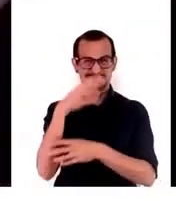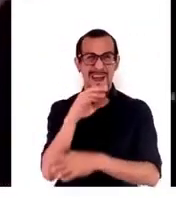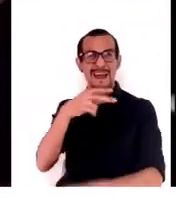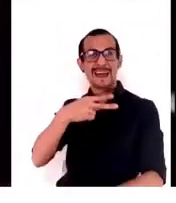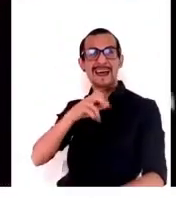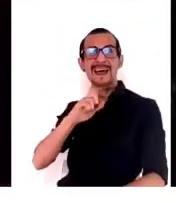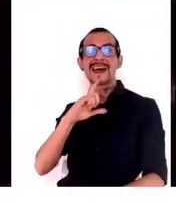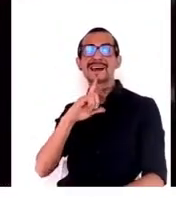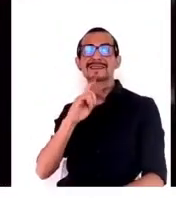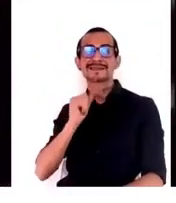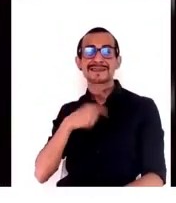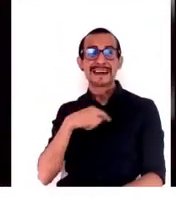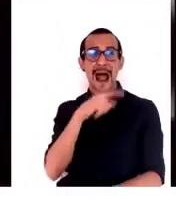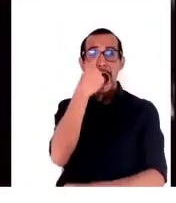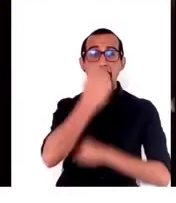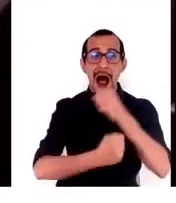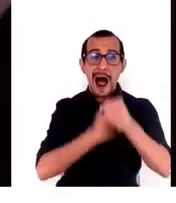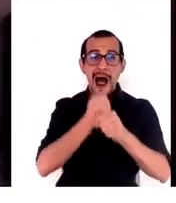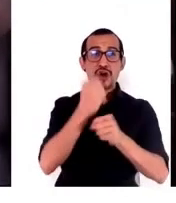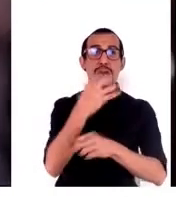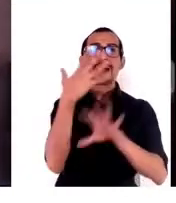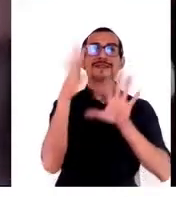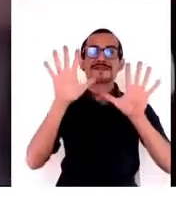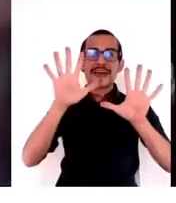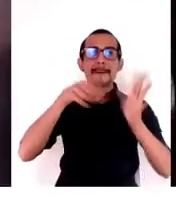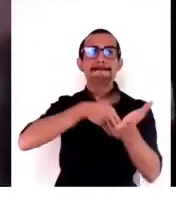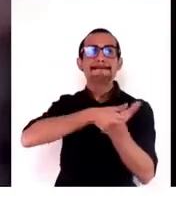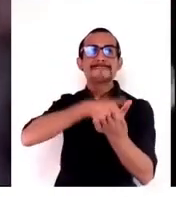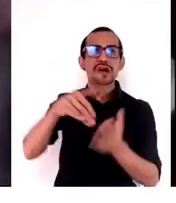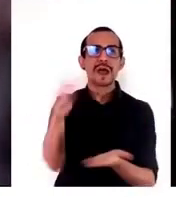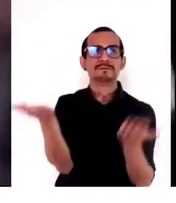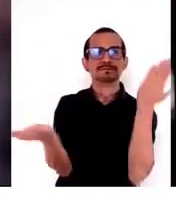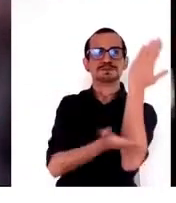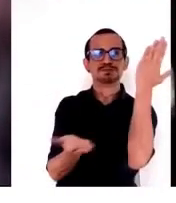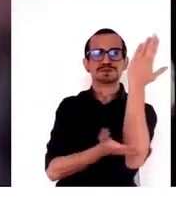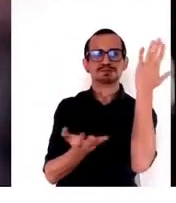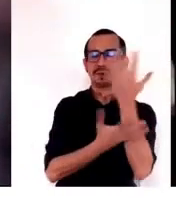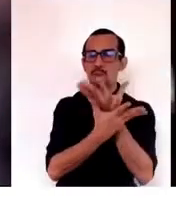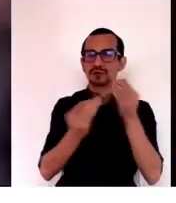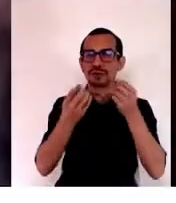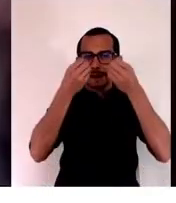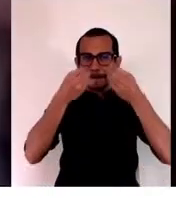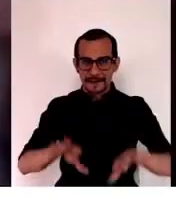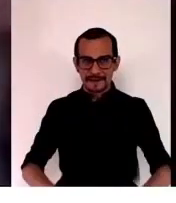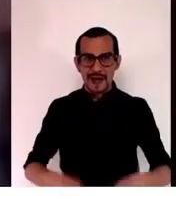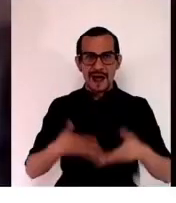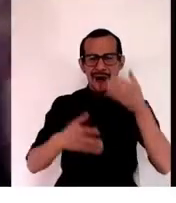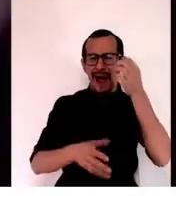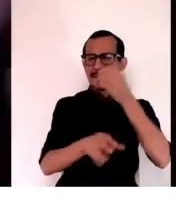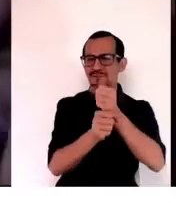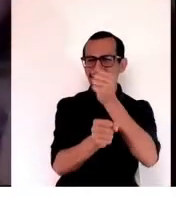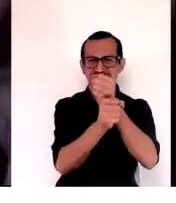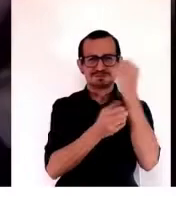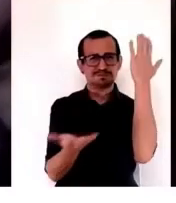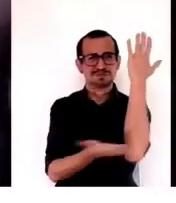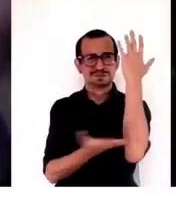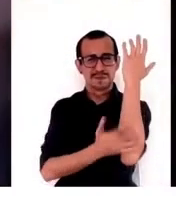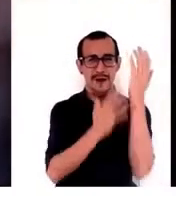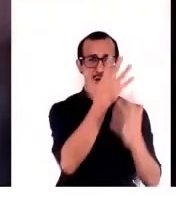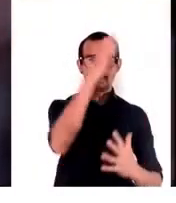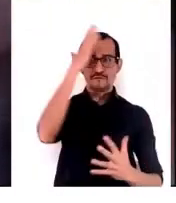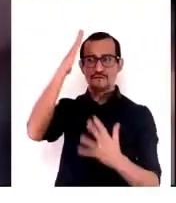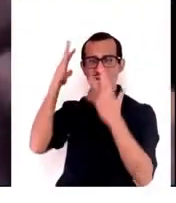Cada año estamos perdiendo 10 millones. Ahora hay mucho trabajo en los bosques para ver cómo podemos